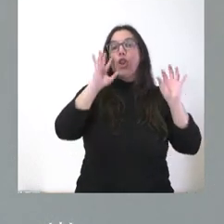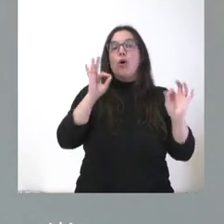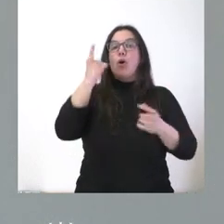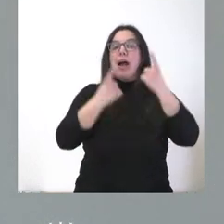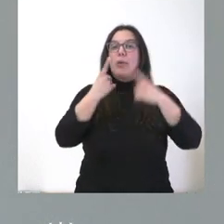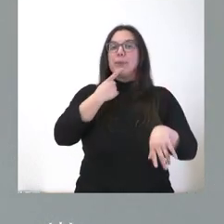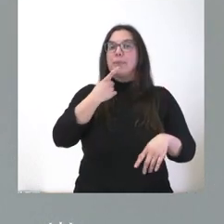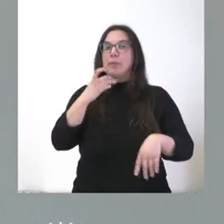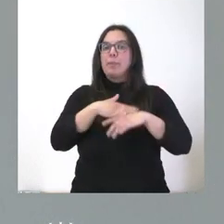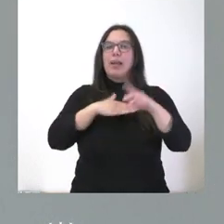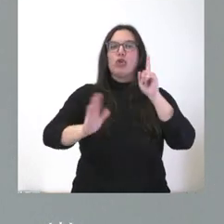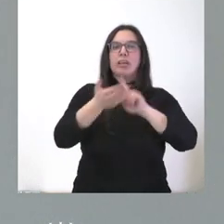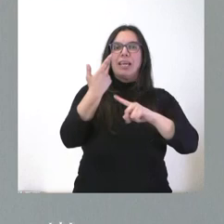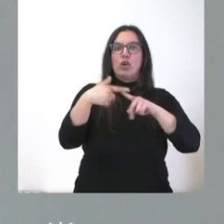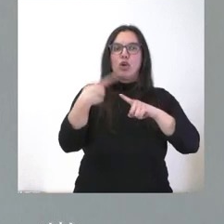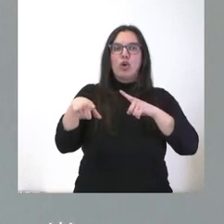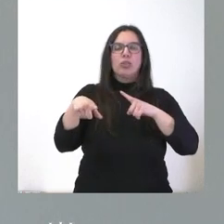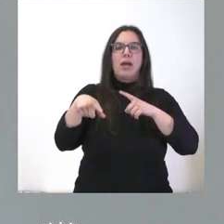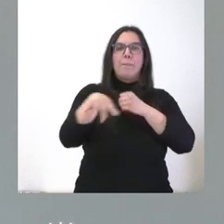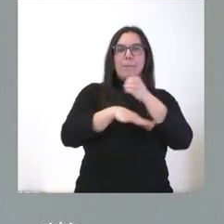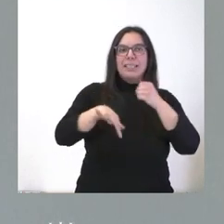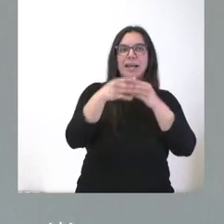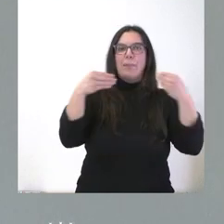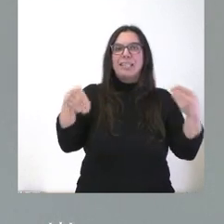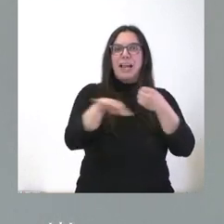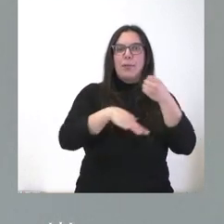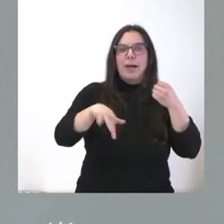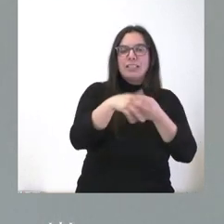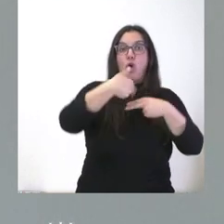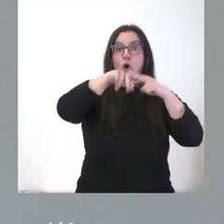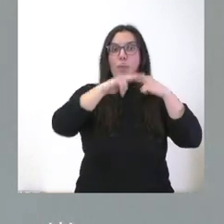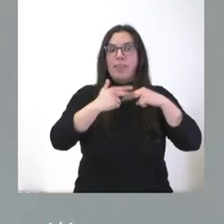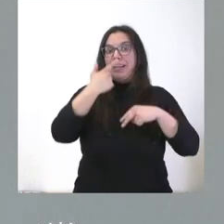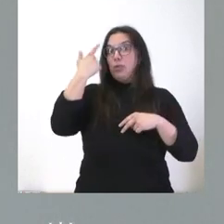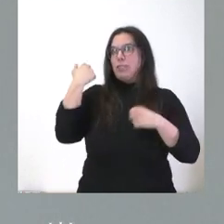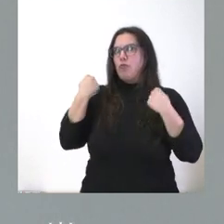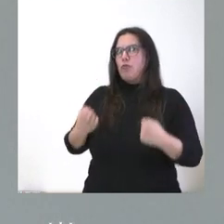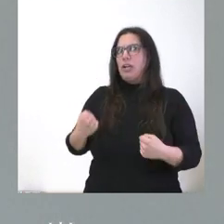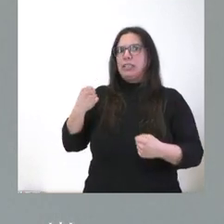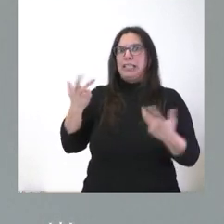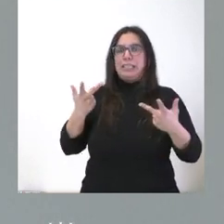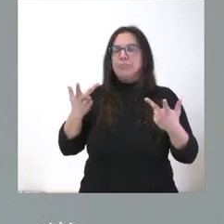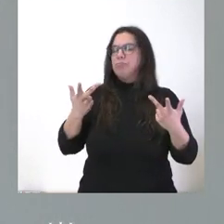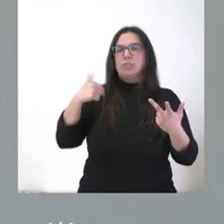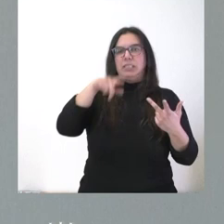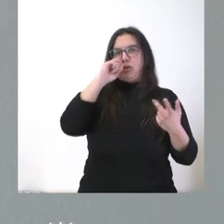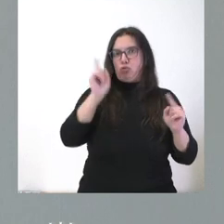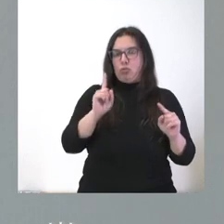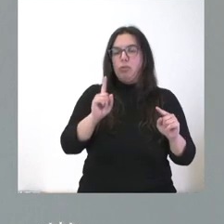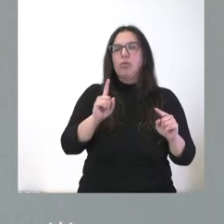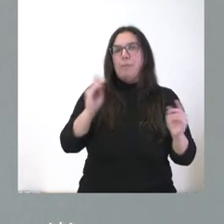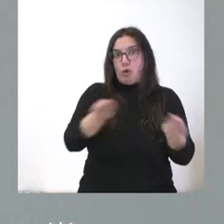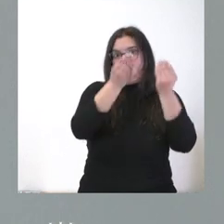dificultades de acceso a materias primas y semicomponentes que se produjeron muy intensamente el año pasado no se van a producir en este ejercicio. Las dificultades de